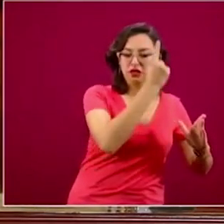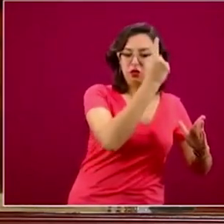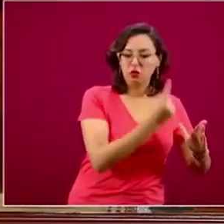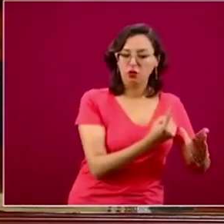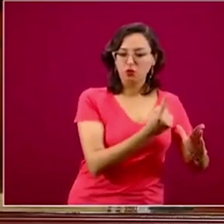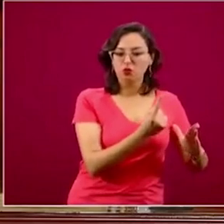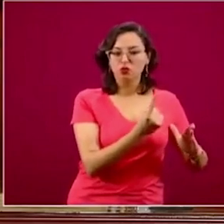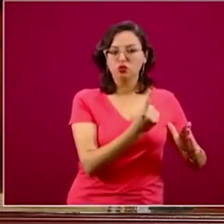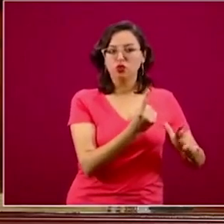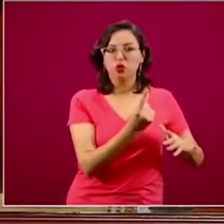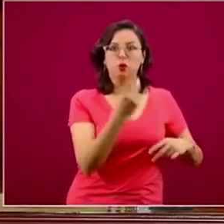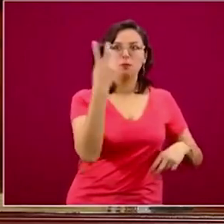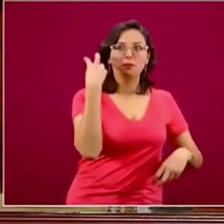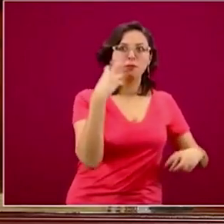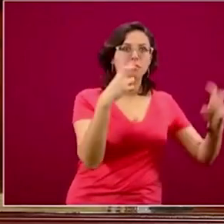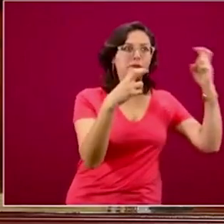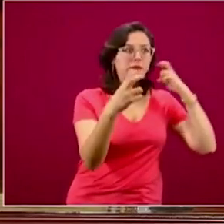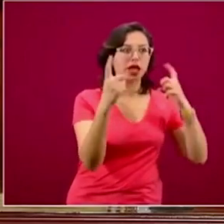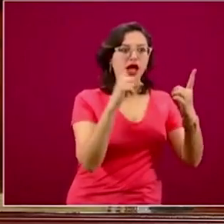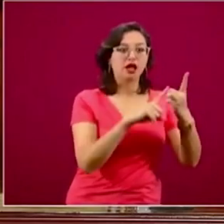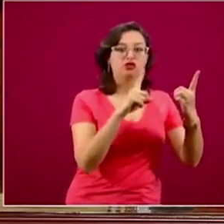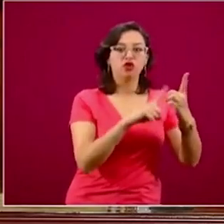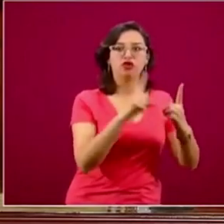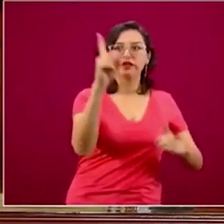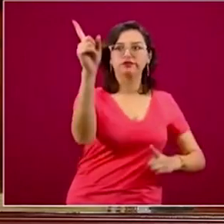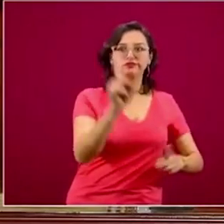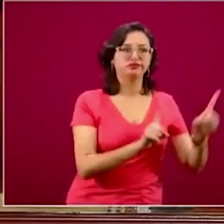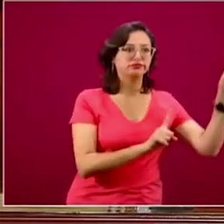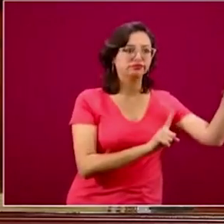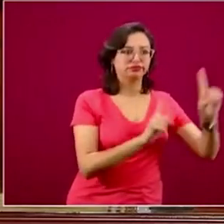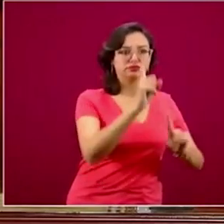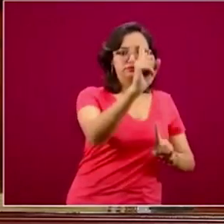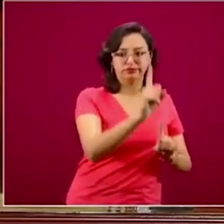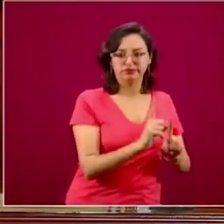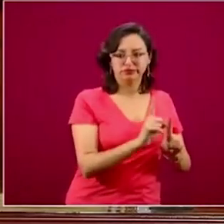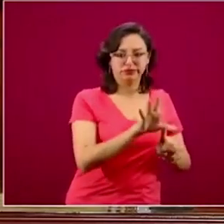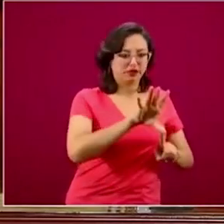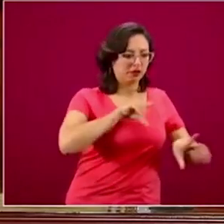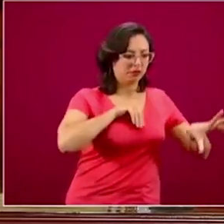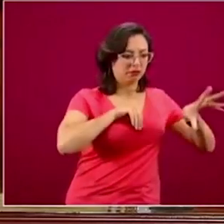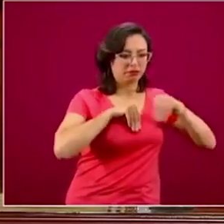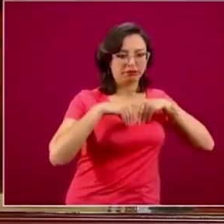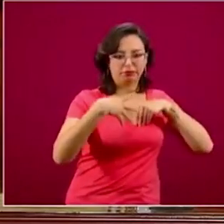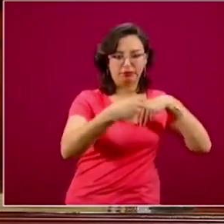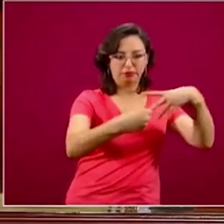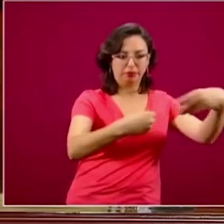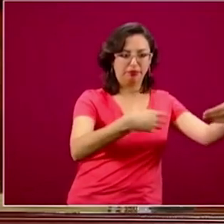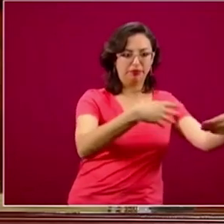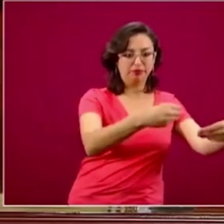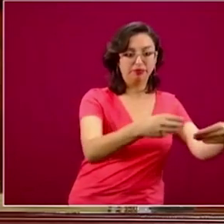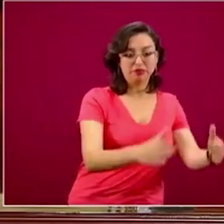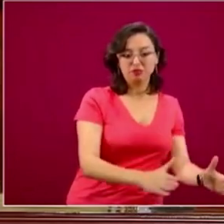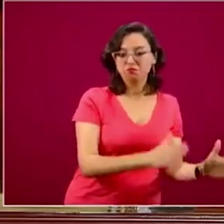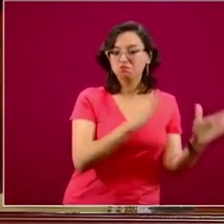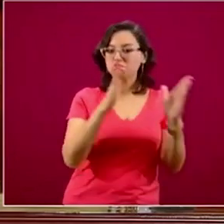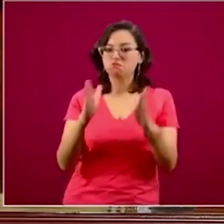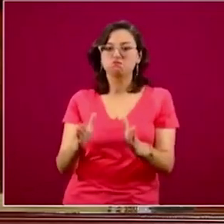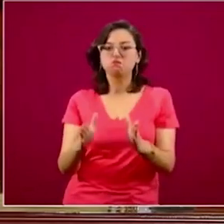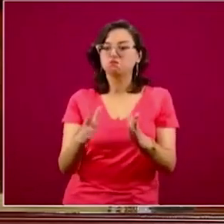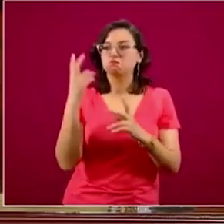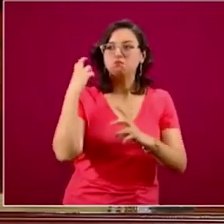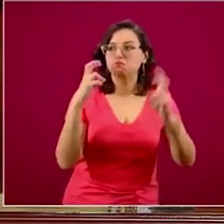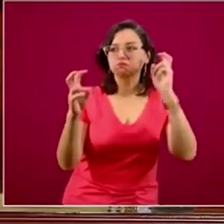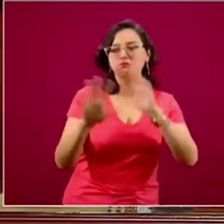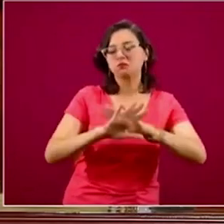de dónde habíamos importado el virus. En el escenario 2 se pierde esa capacidad,